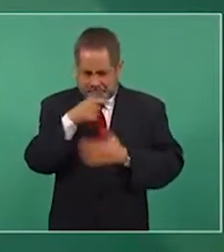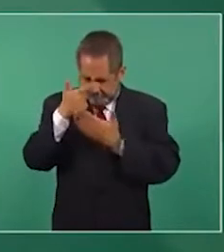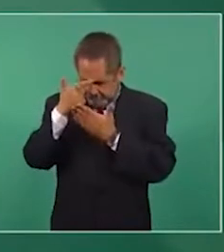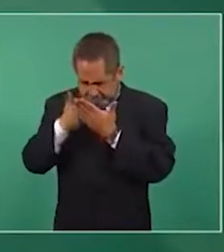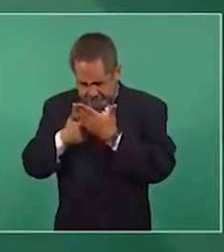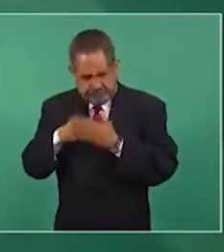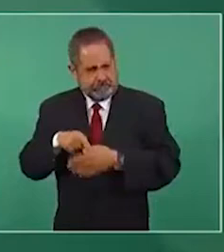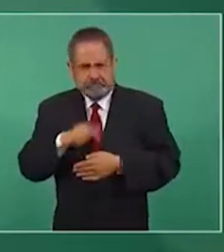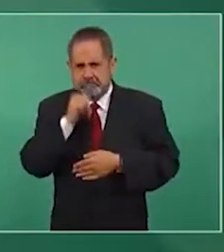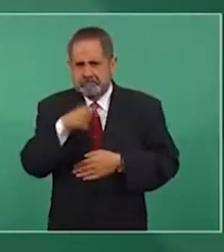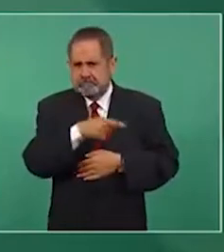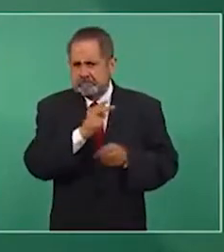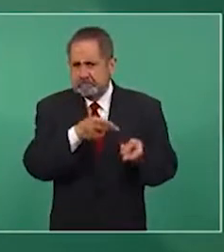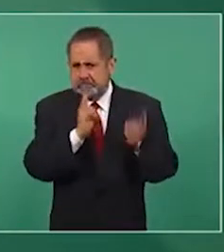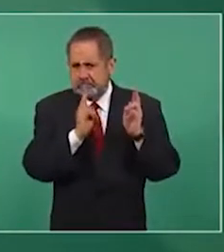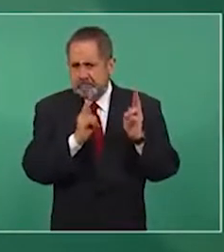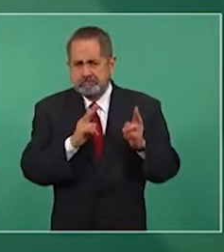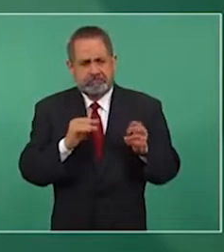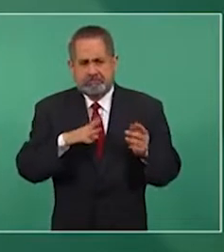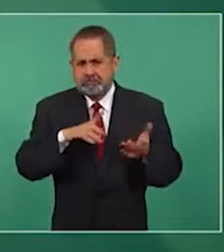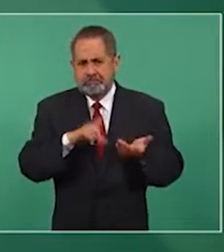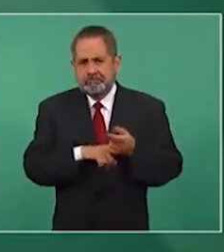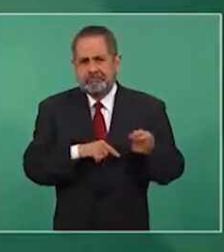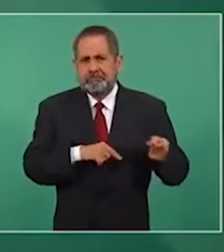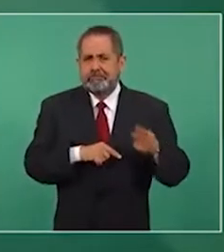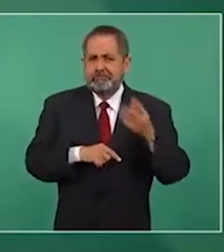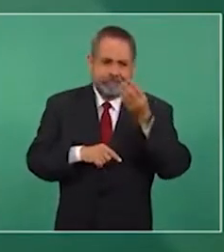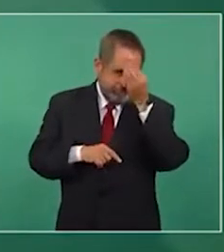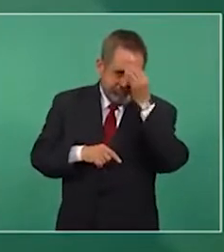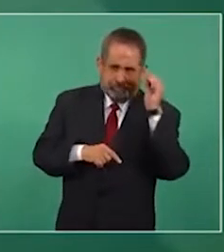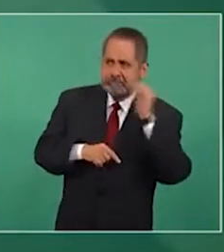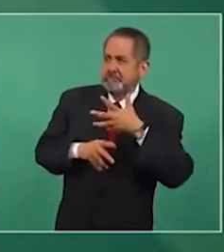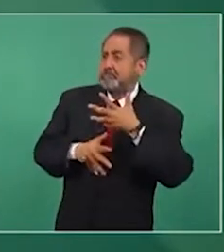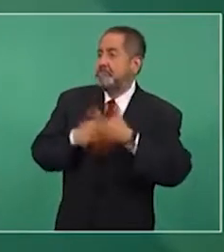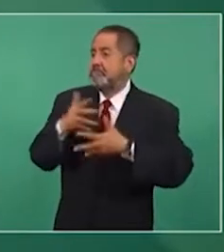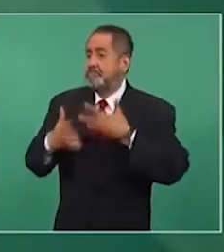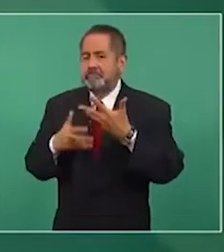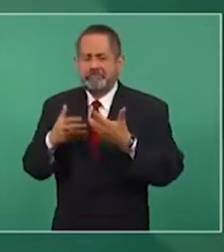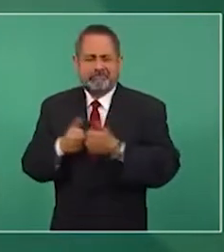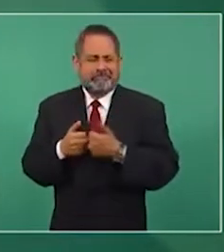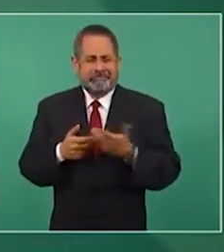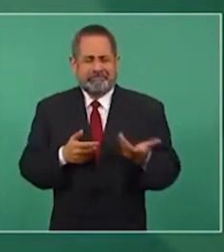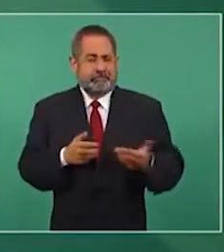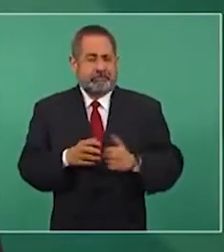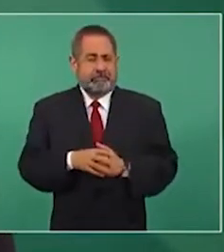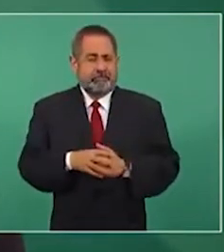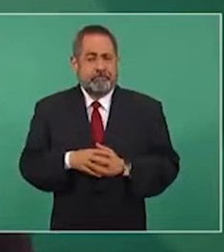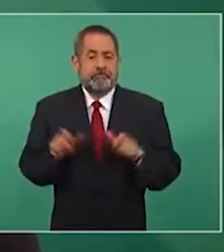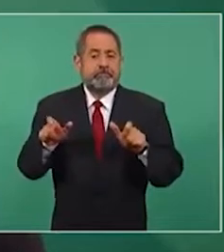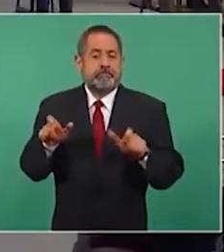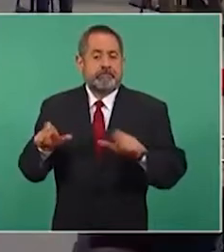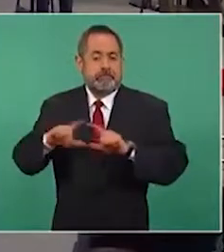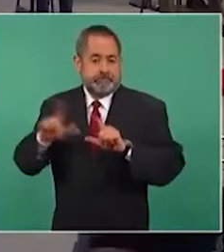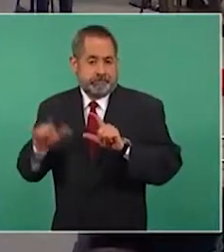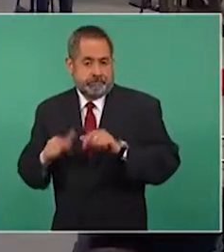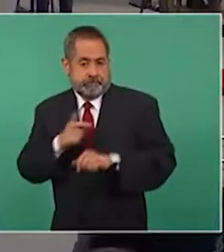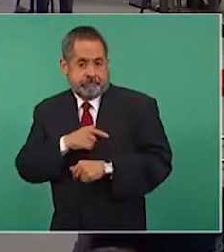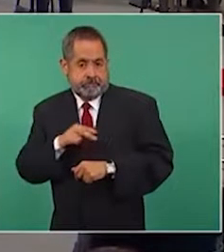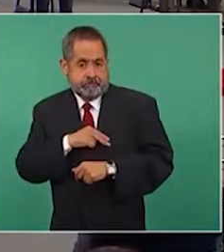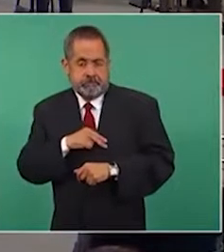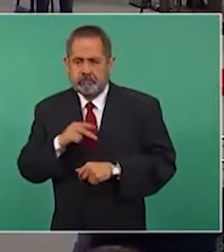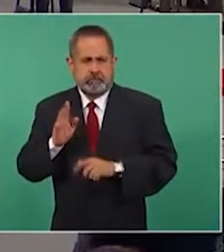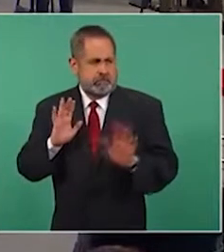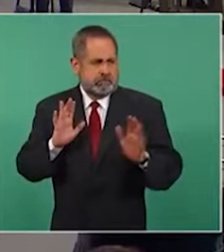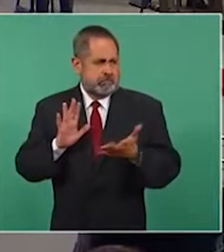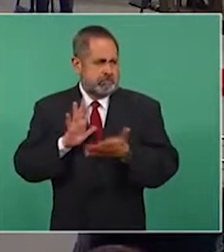registradas en el contrato colectivo de trabajo que se tiene con Ica. La Guardia Nacional, por su parte, aclaró que no